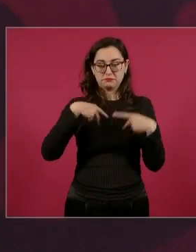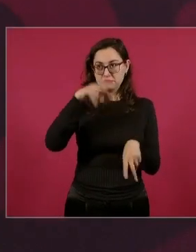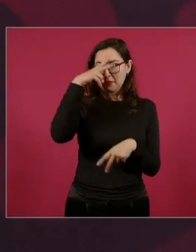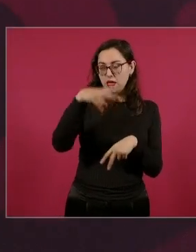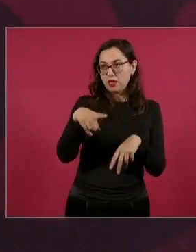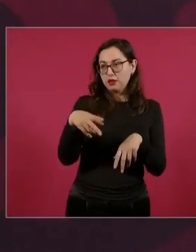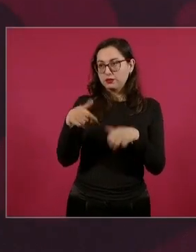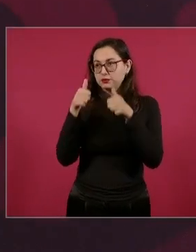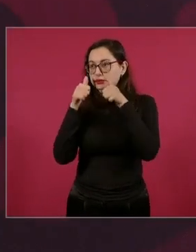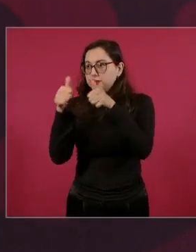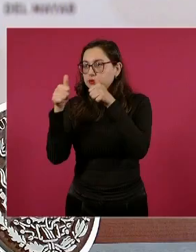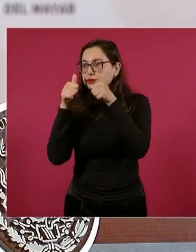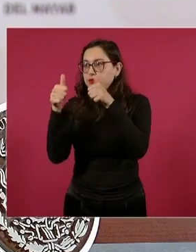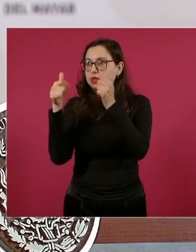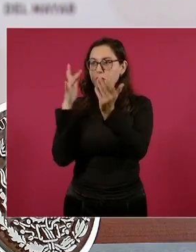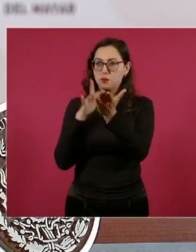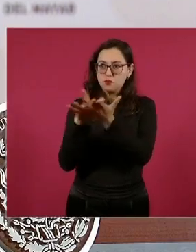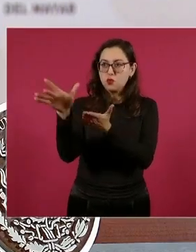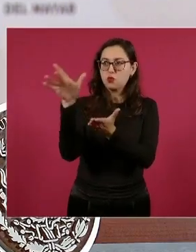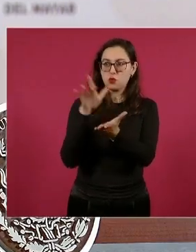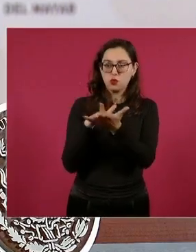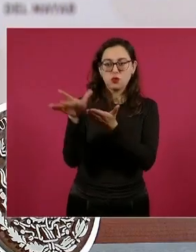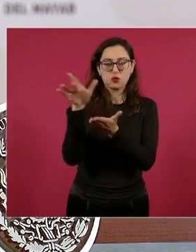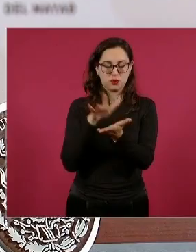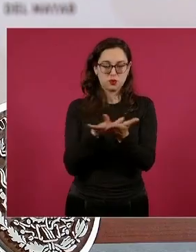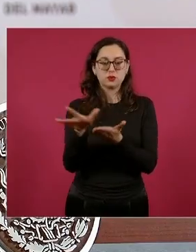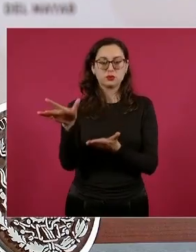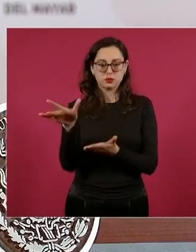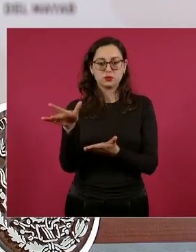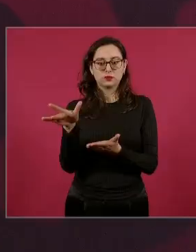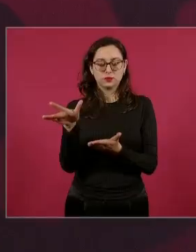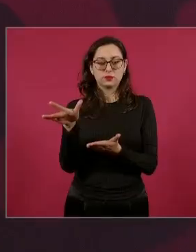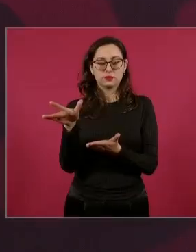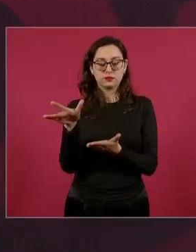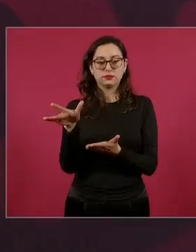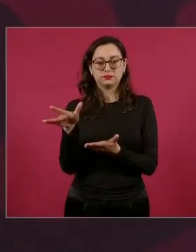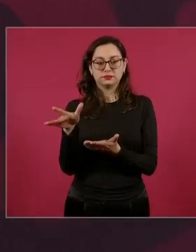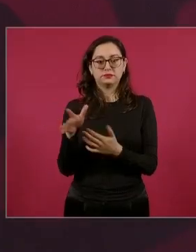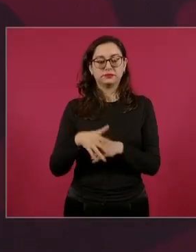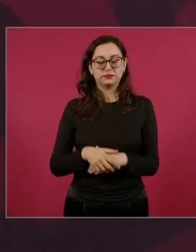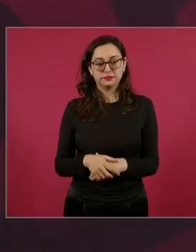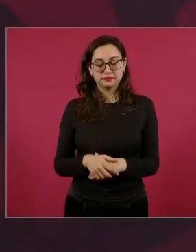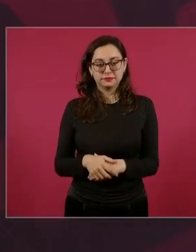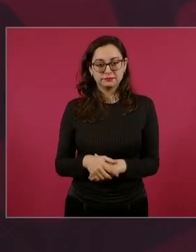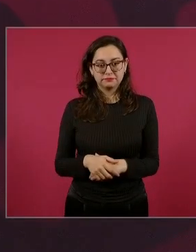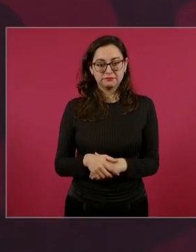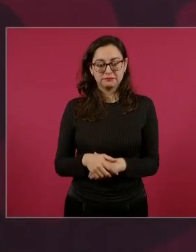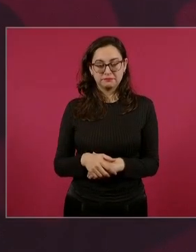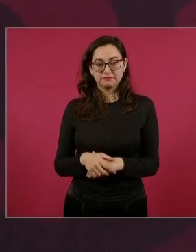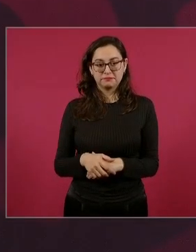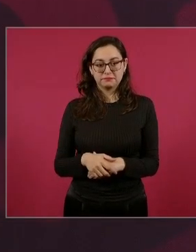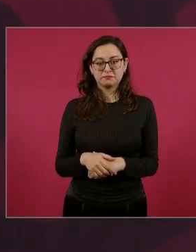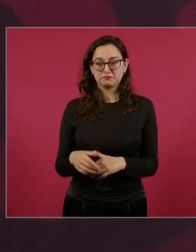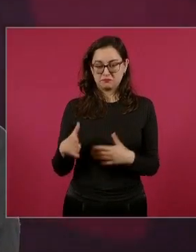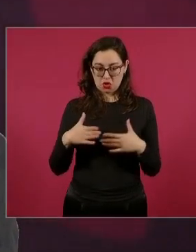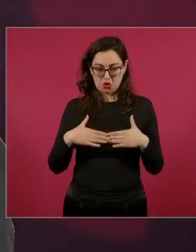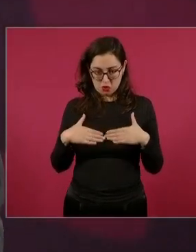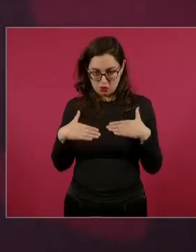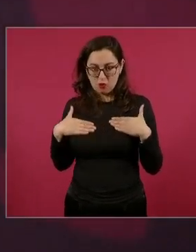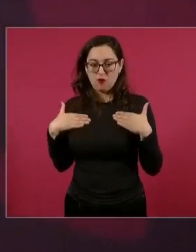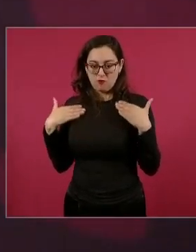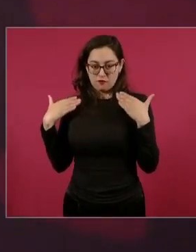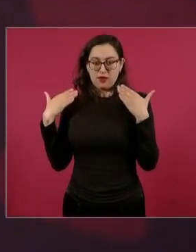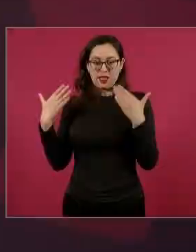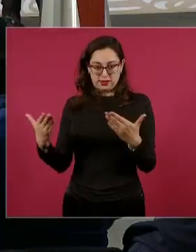pendientes apoyándolos y que confiamos mucho en ellos. Pues tenemos